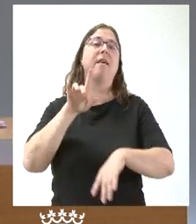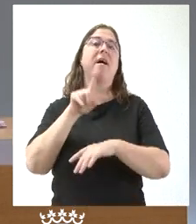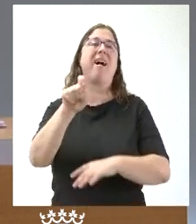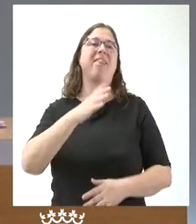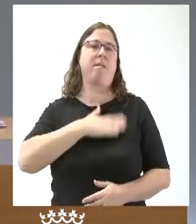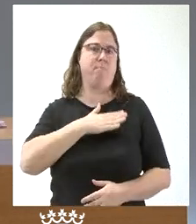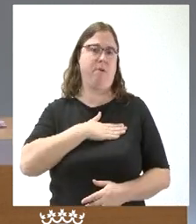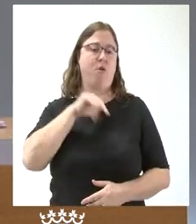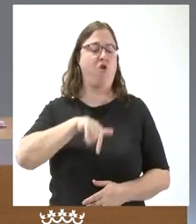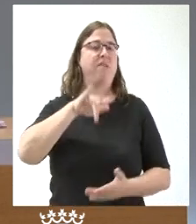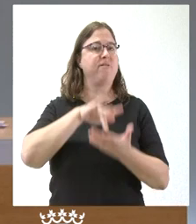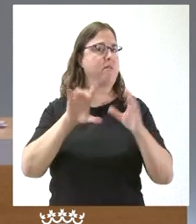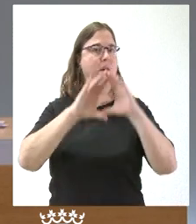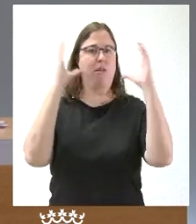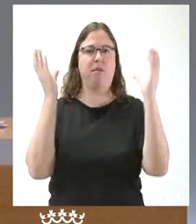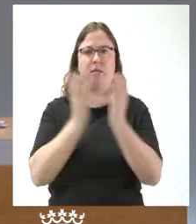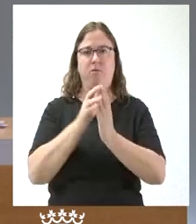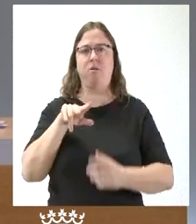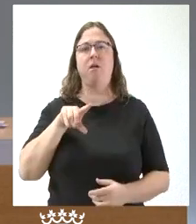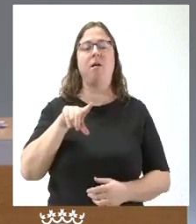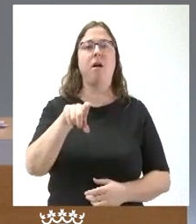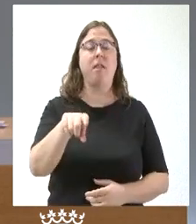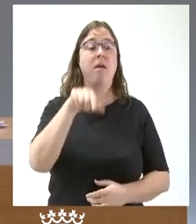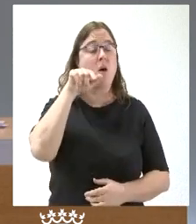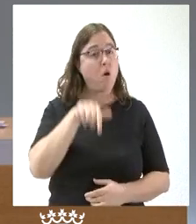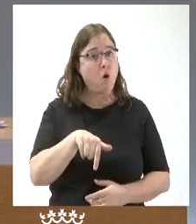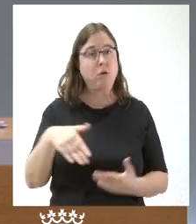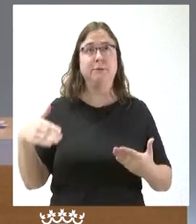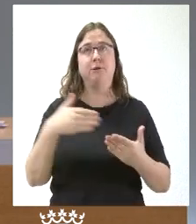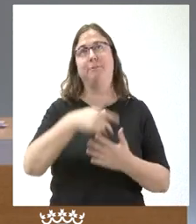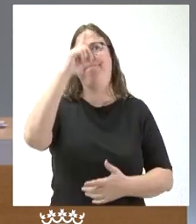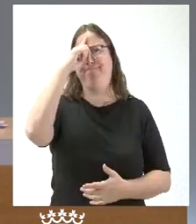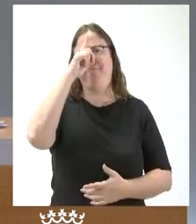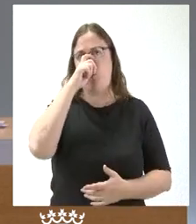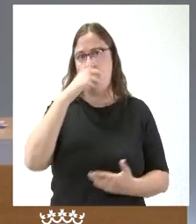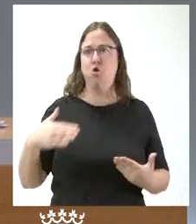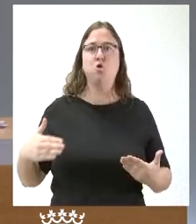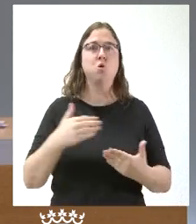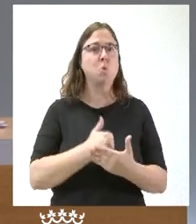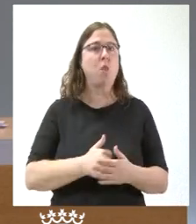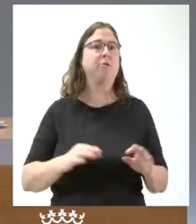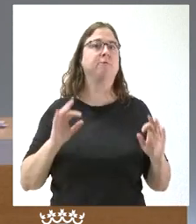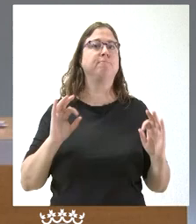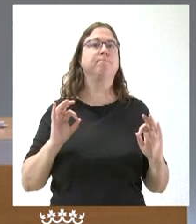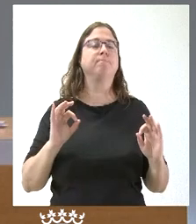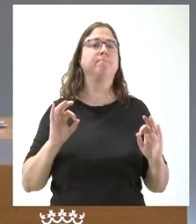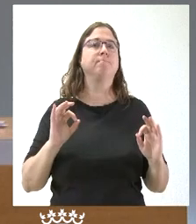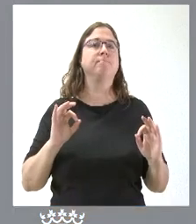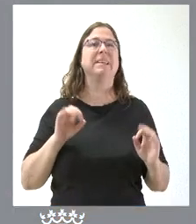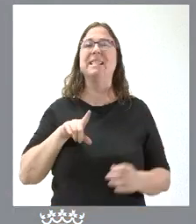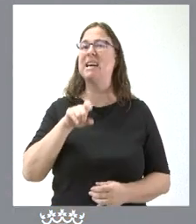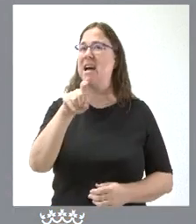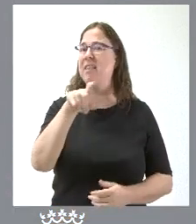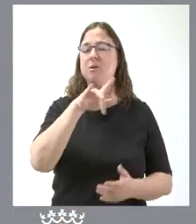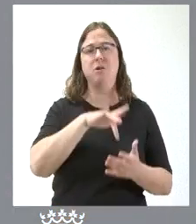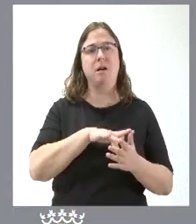internacional que tenemos presente hoy a todos ellos que, como les digo, es el cáncer que tiene una